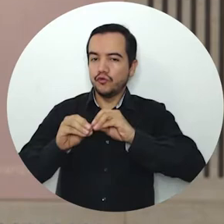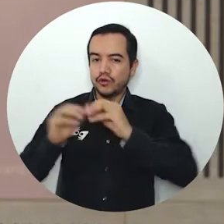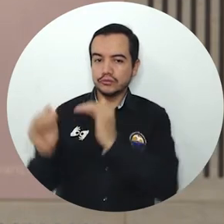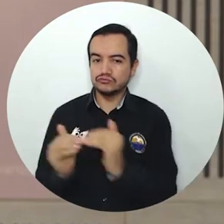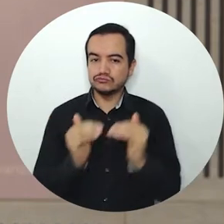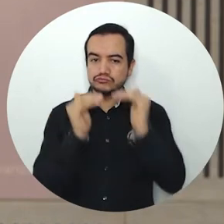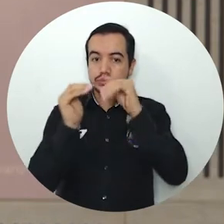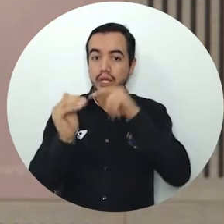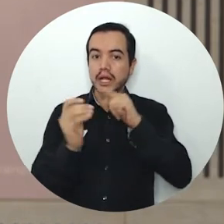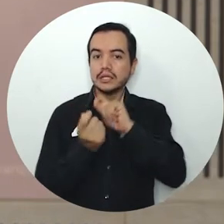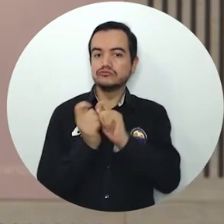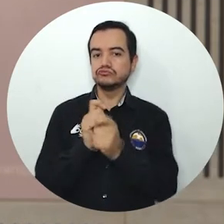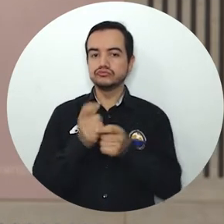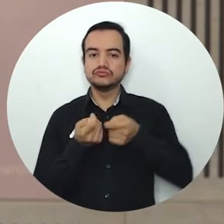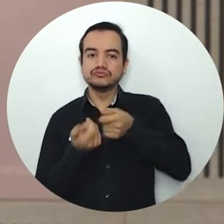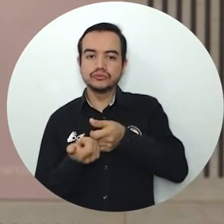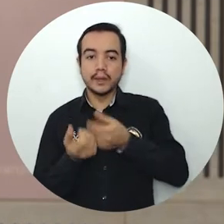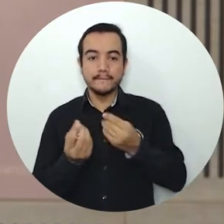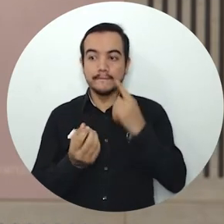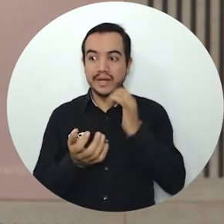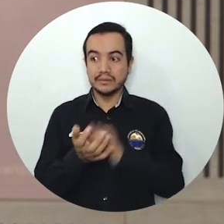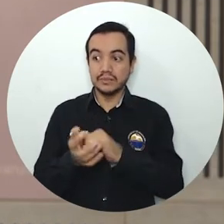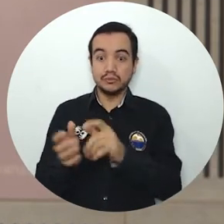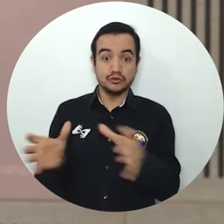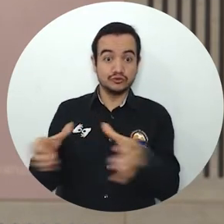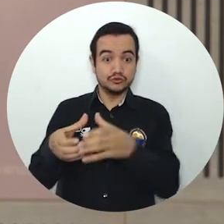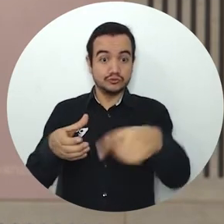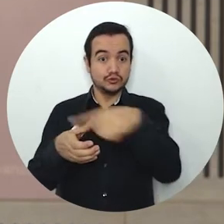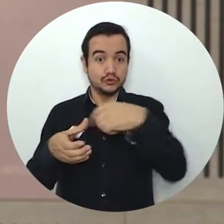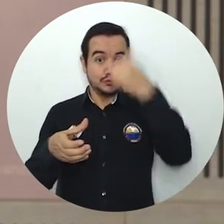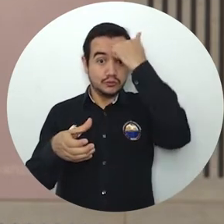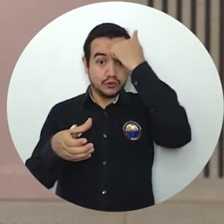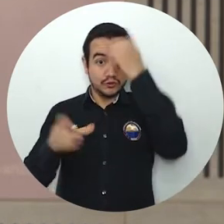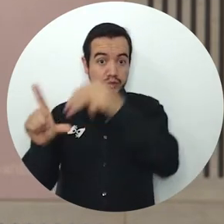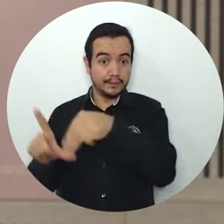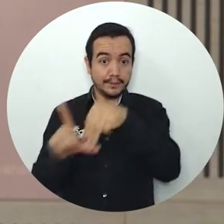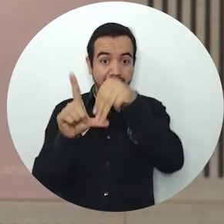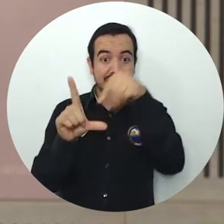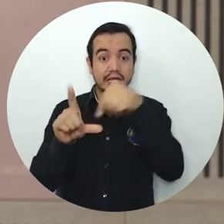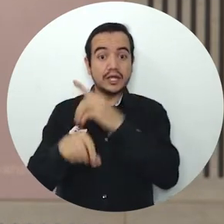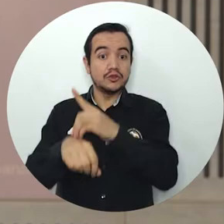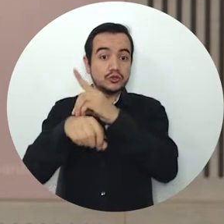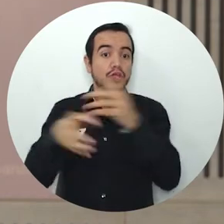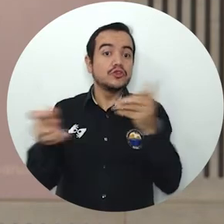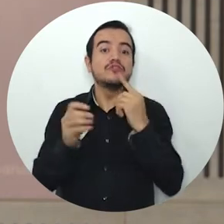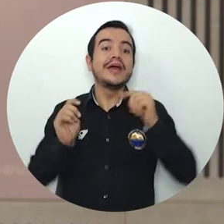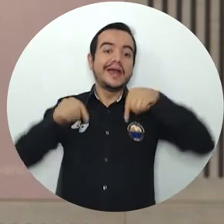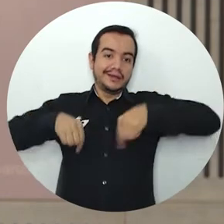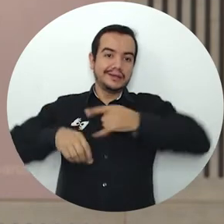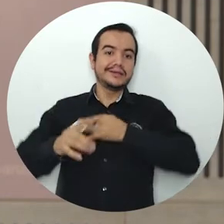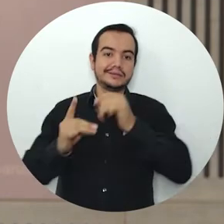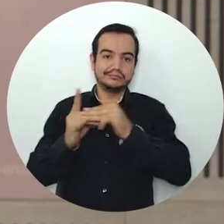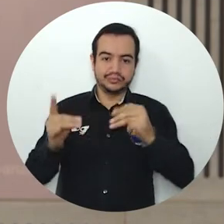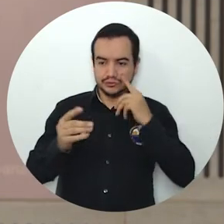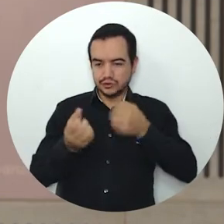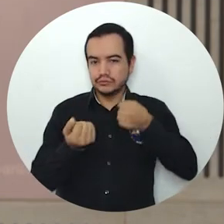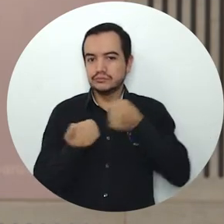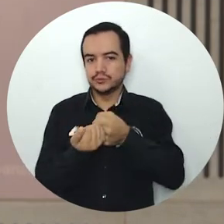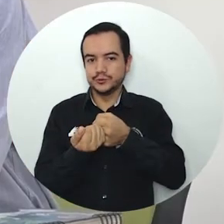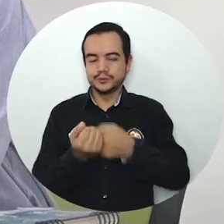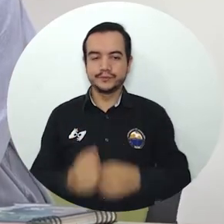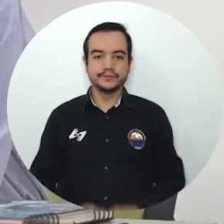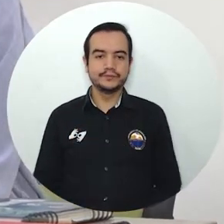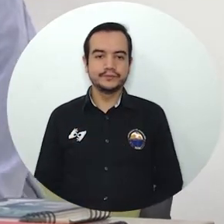para permitir que nuestros profesores o profesoras puedan cursar maestrías y doctorados directamente en la Universidad del Magdalena con el apoyo total de la